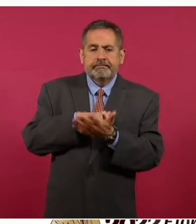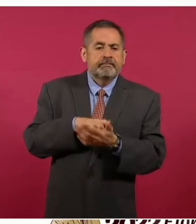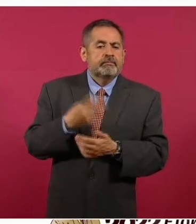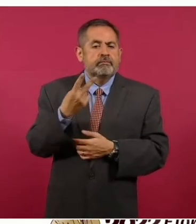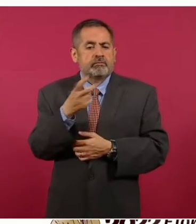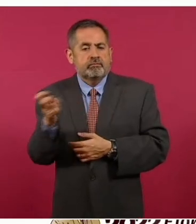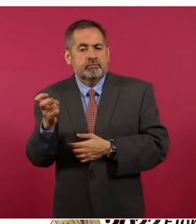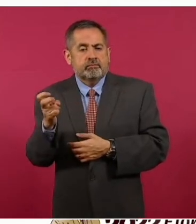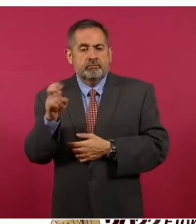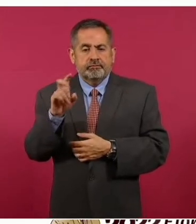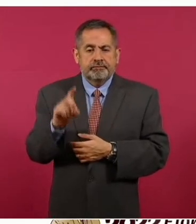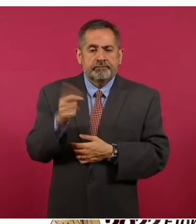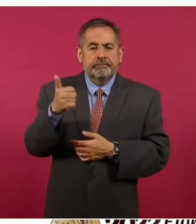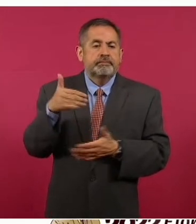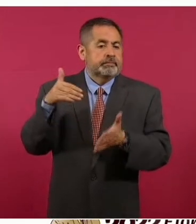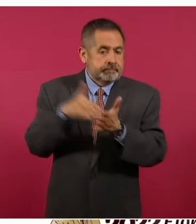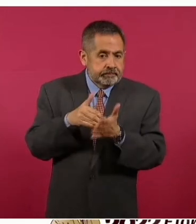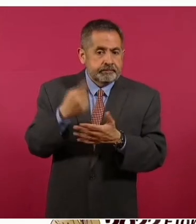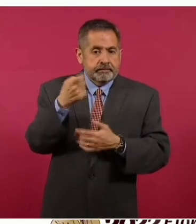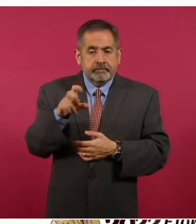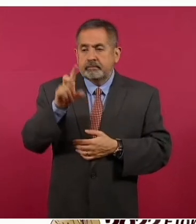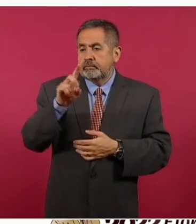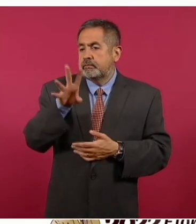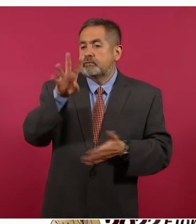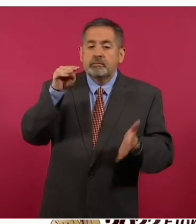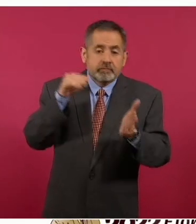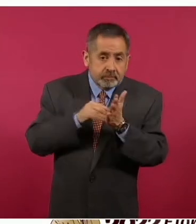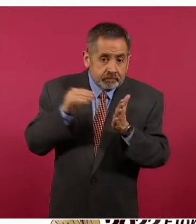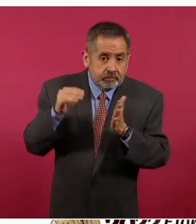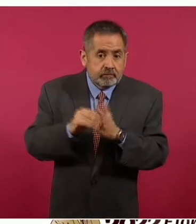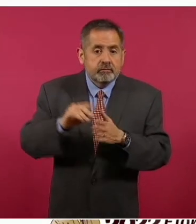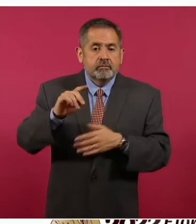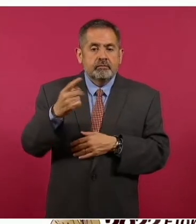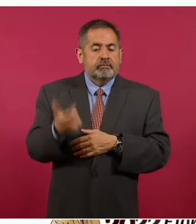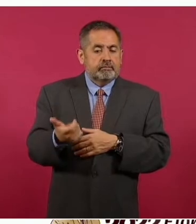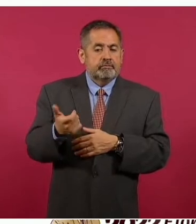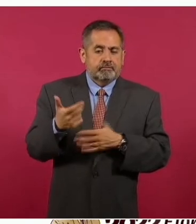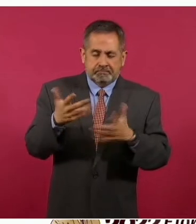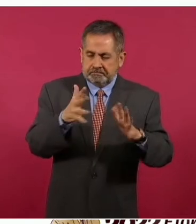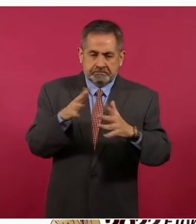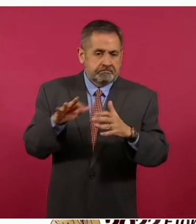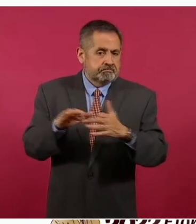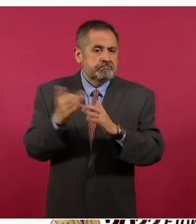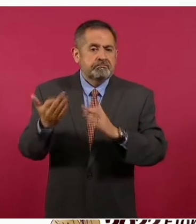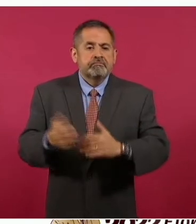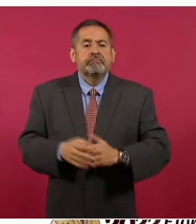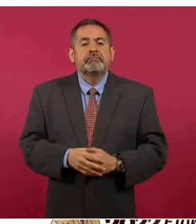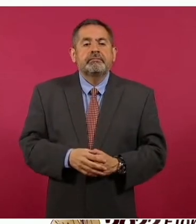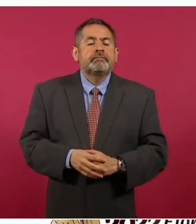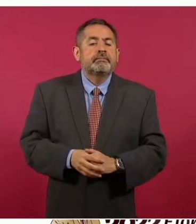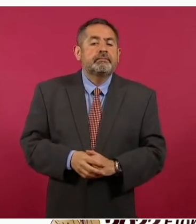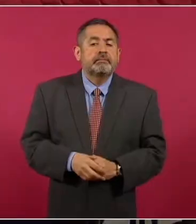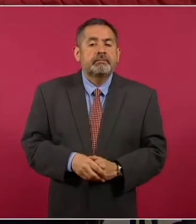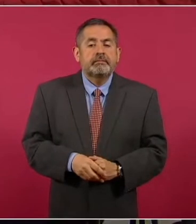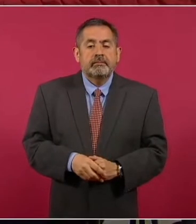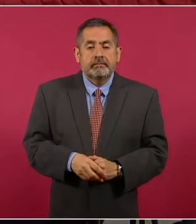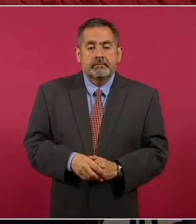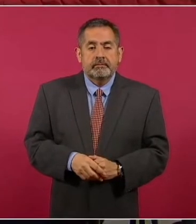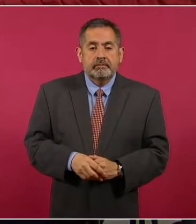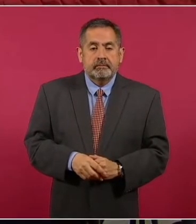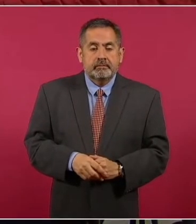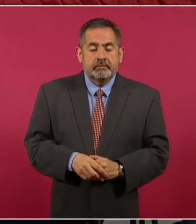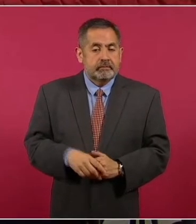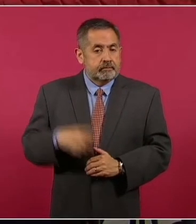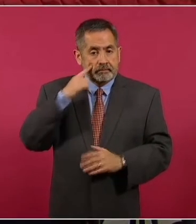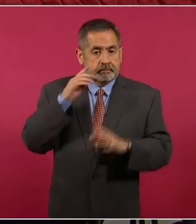236 mil 134 millones de pesos aproximadamente. En la